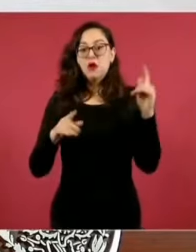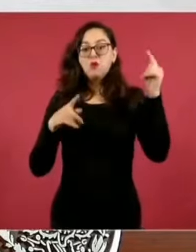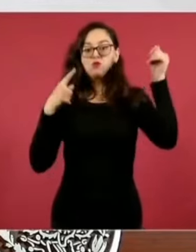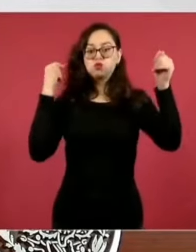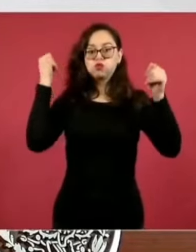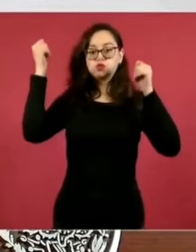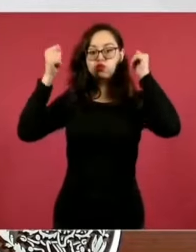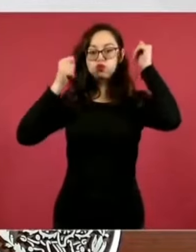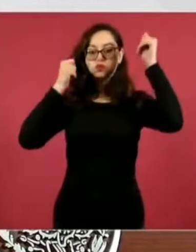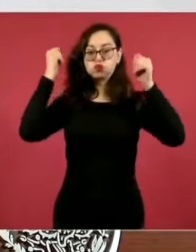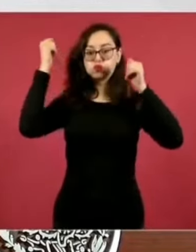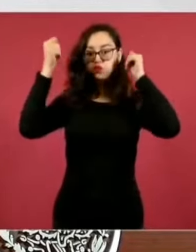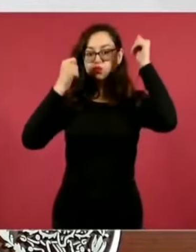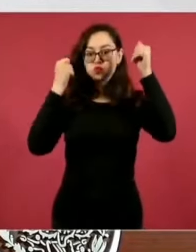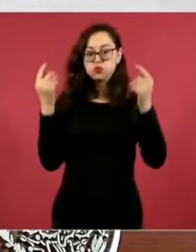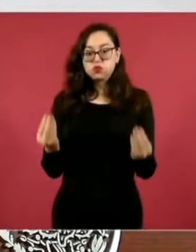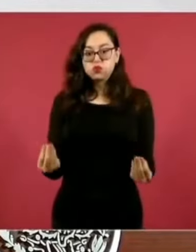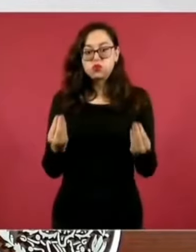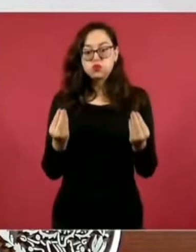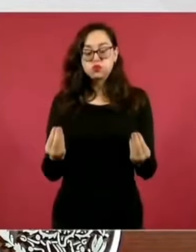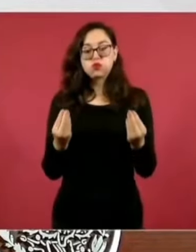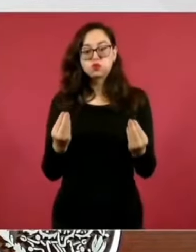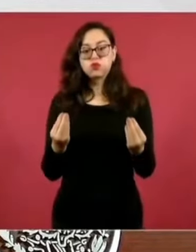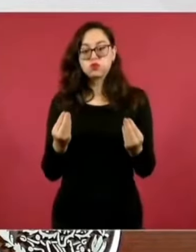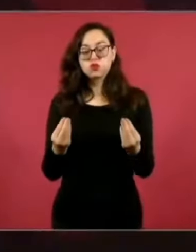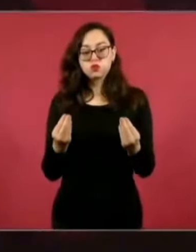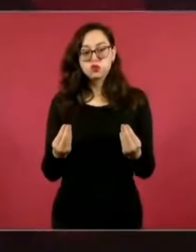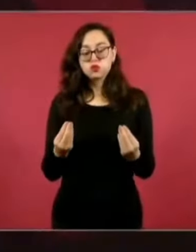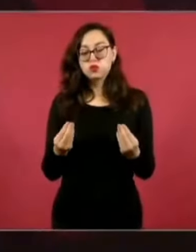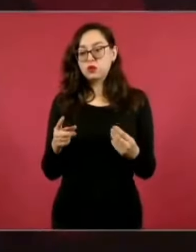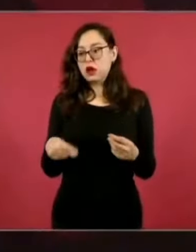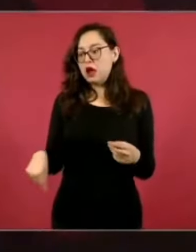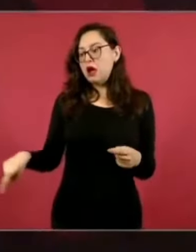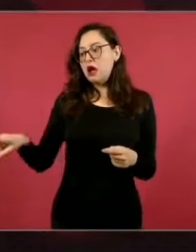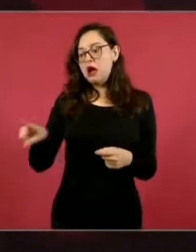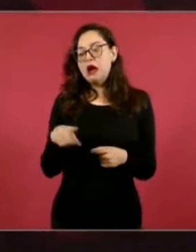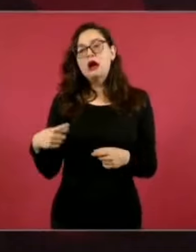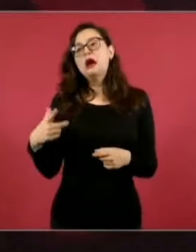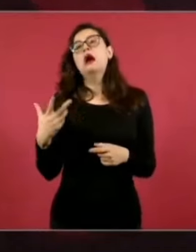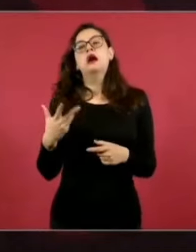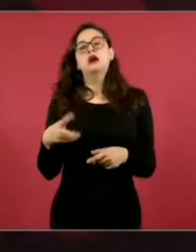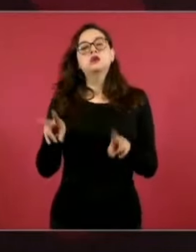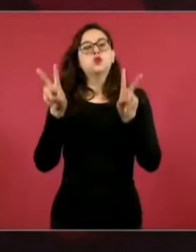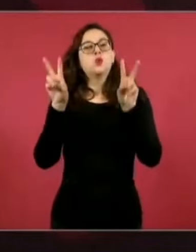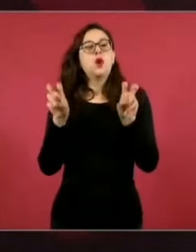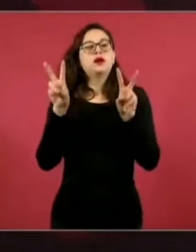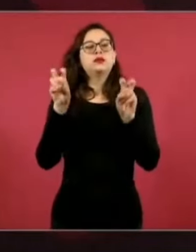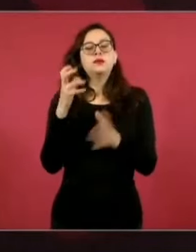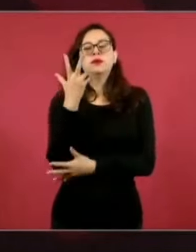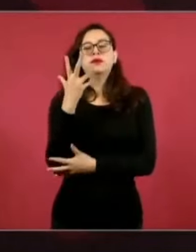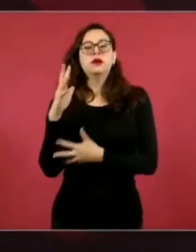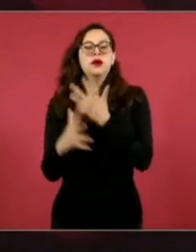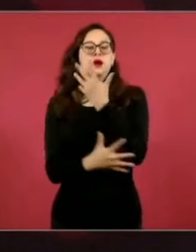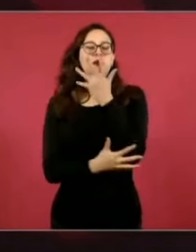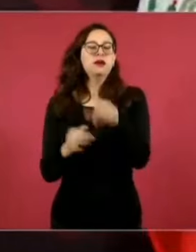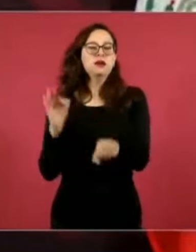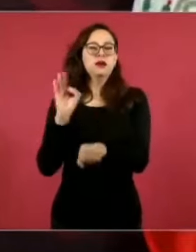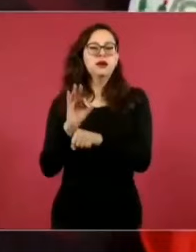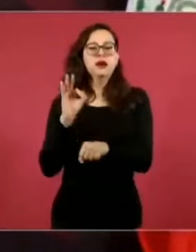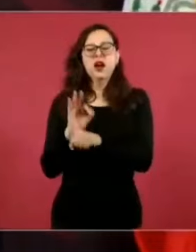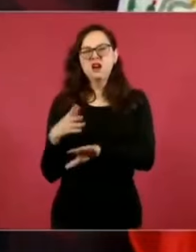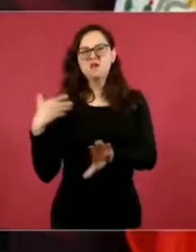ahí hemos tenido muchas protestas de pseudoambientalistas, ahí ha estado